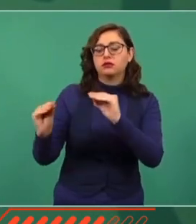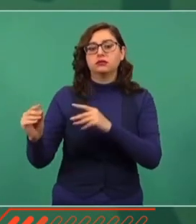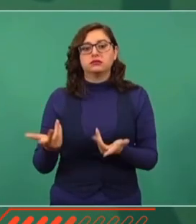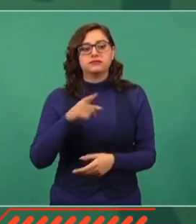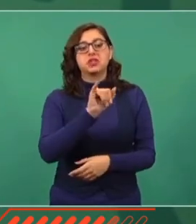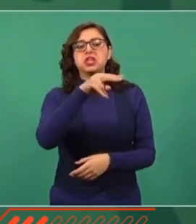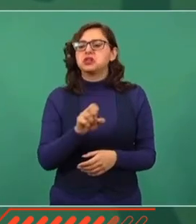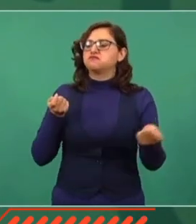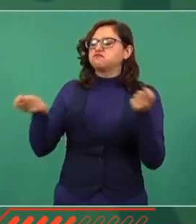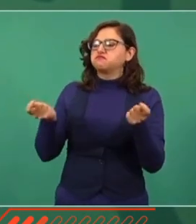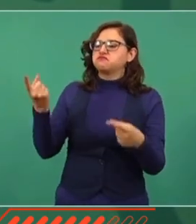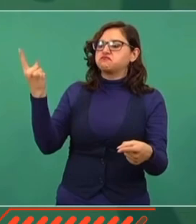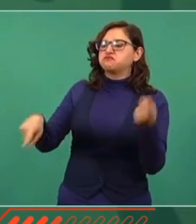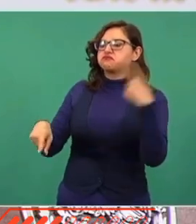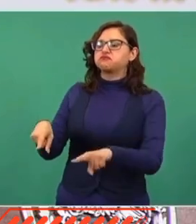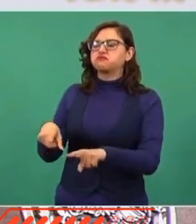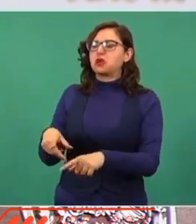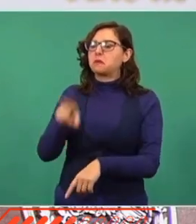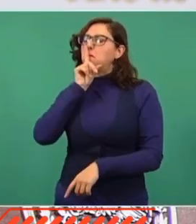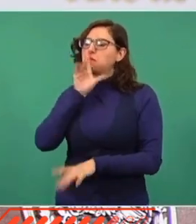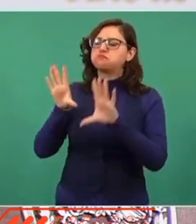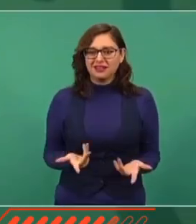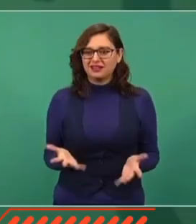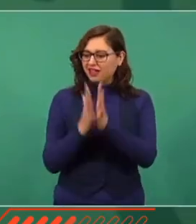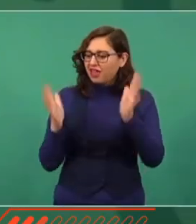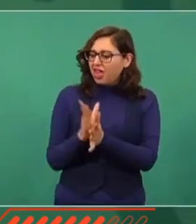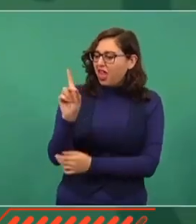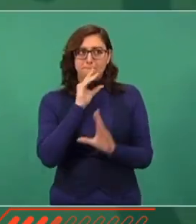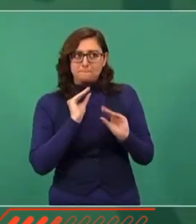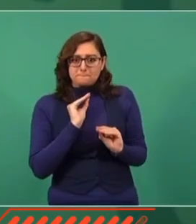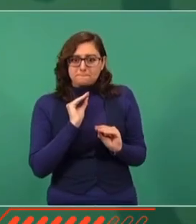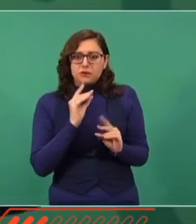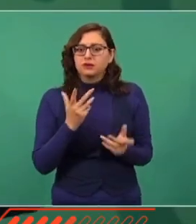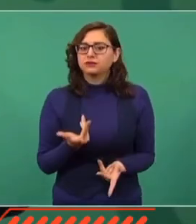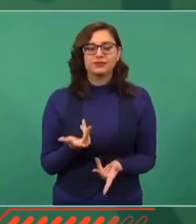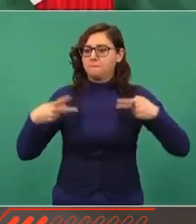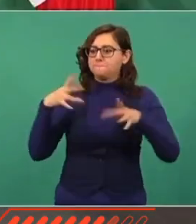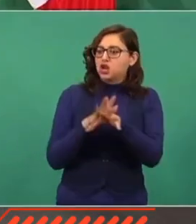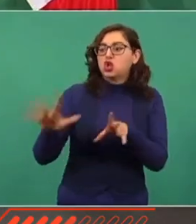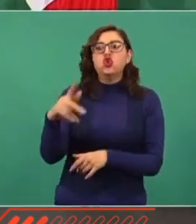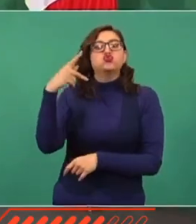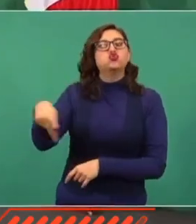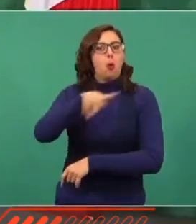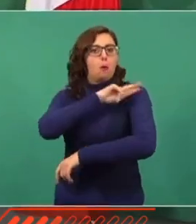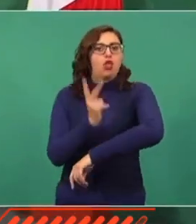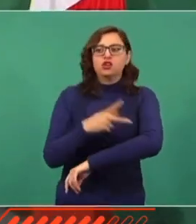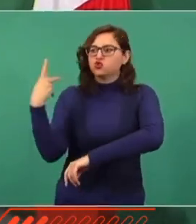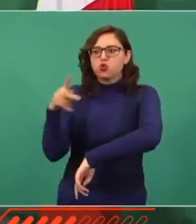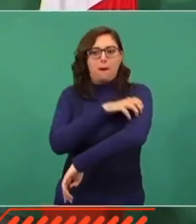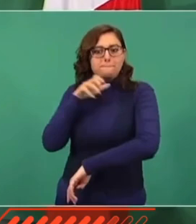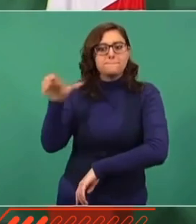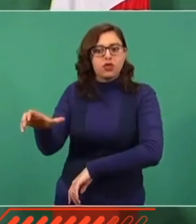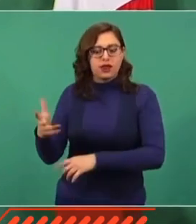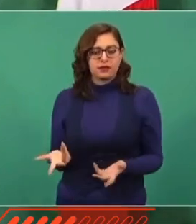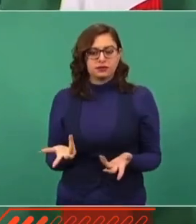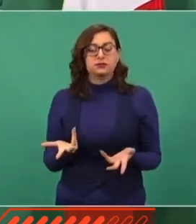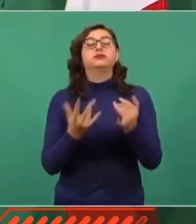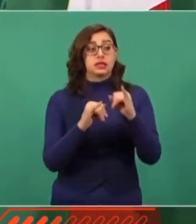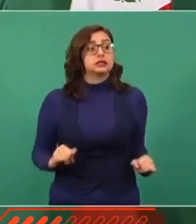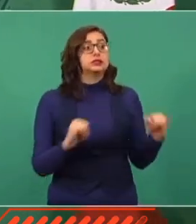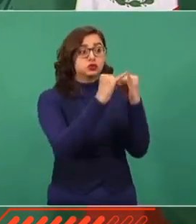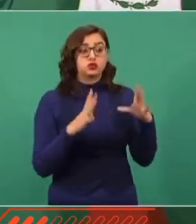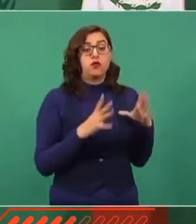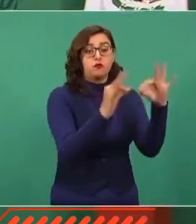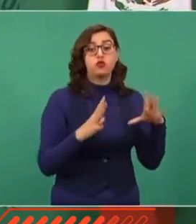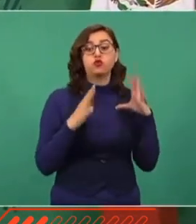no puede estar supeditada a ningún aparato burocrático. La democracia, en su esencia, es el pueblo. Se van creando las instituciones para que